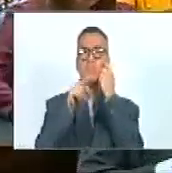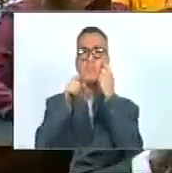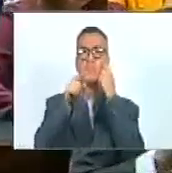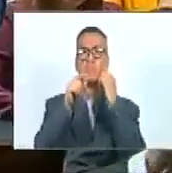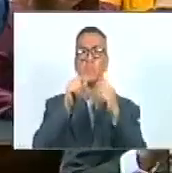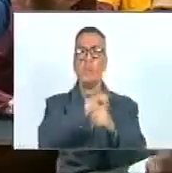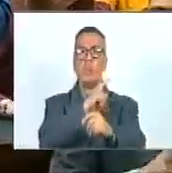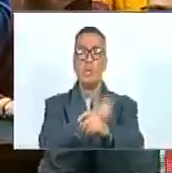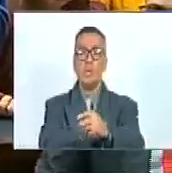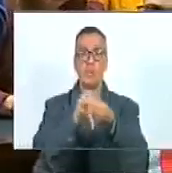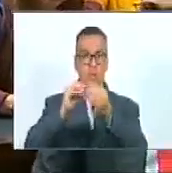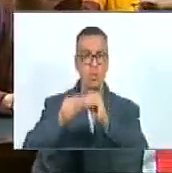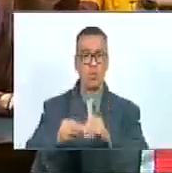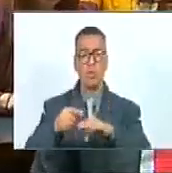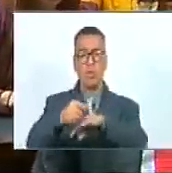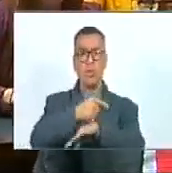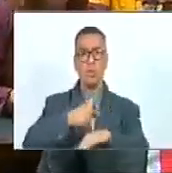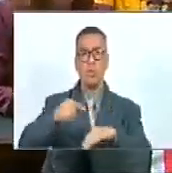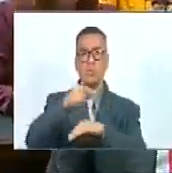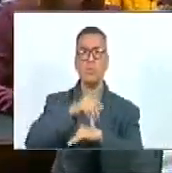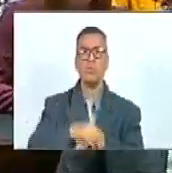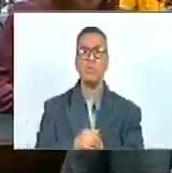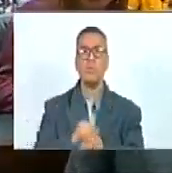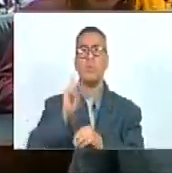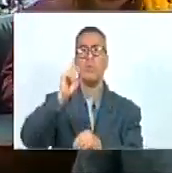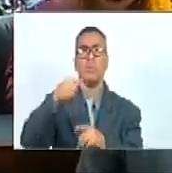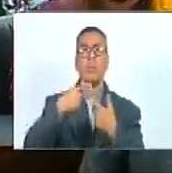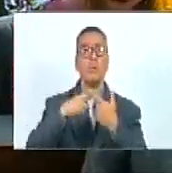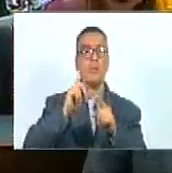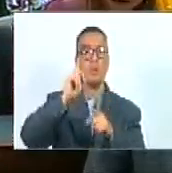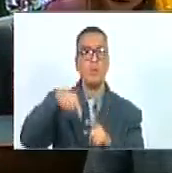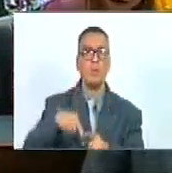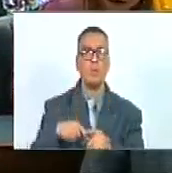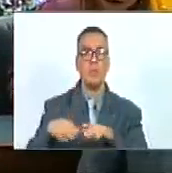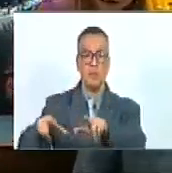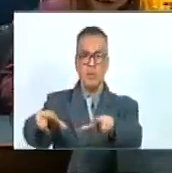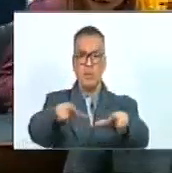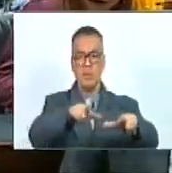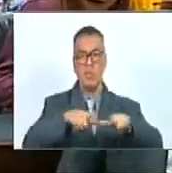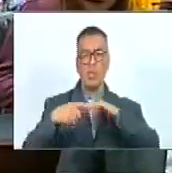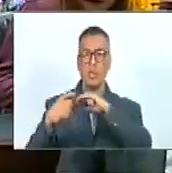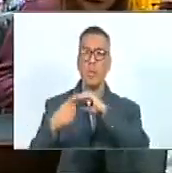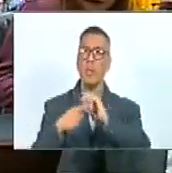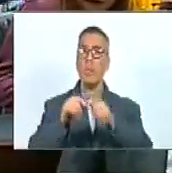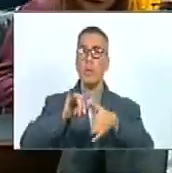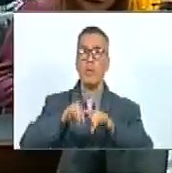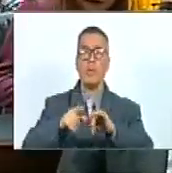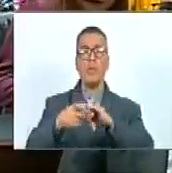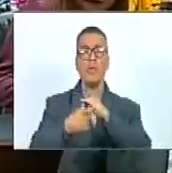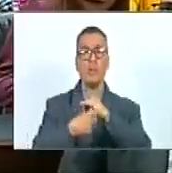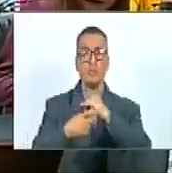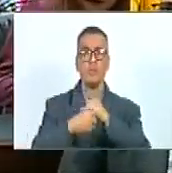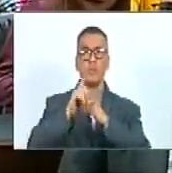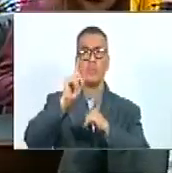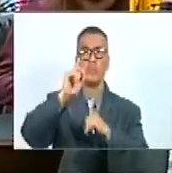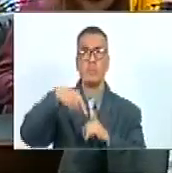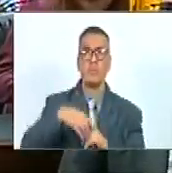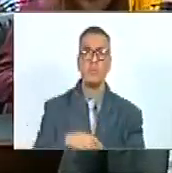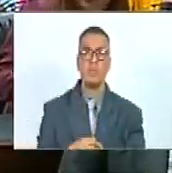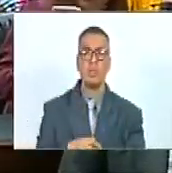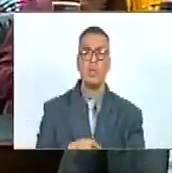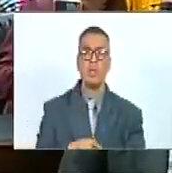un poderoso instrumento de gobierno pero también una plataforma tecnológica es decir la Benap pero también